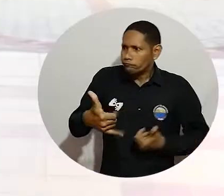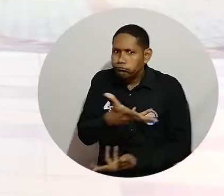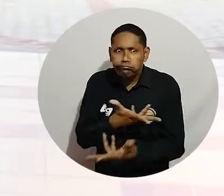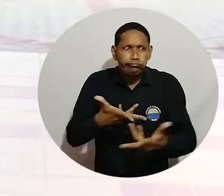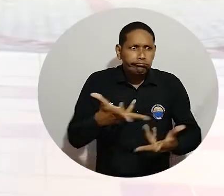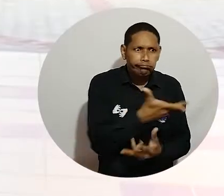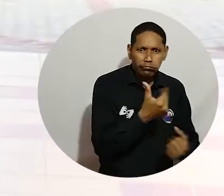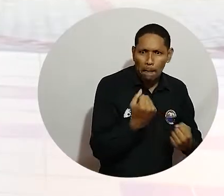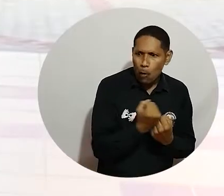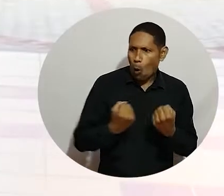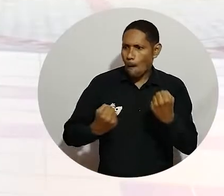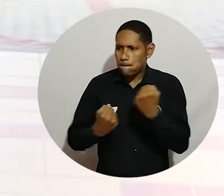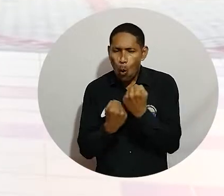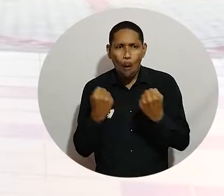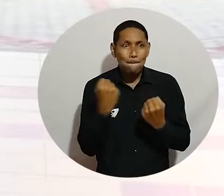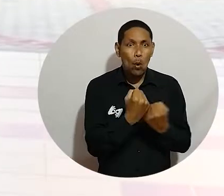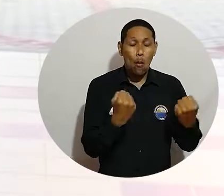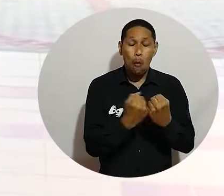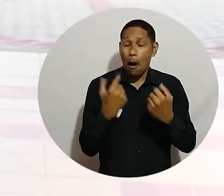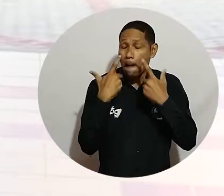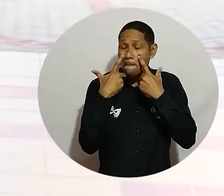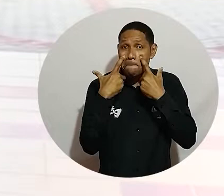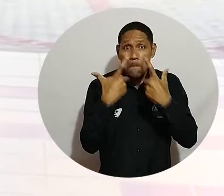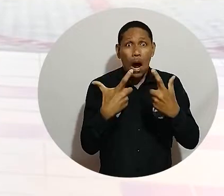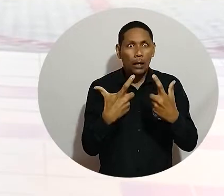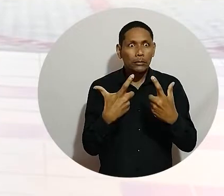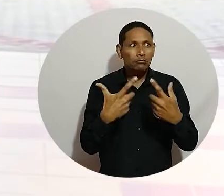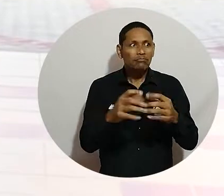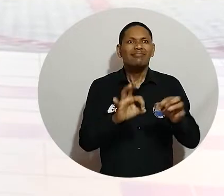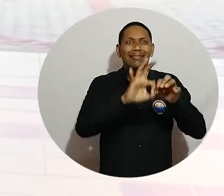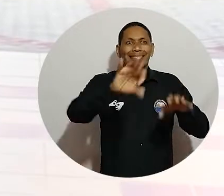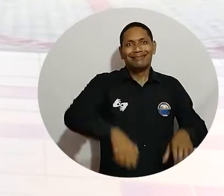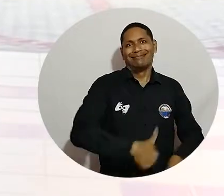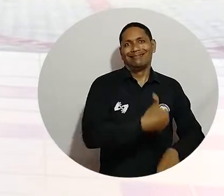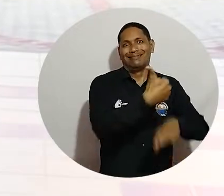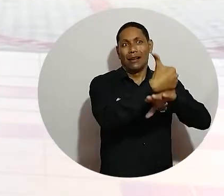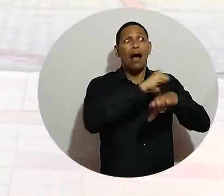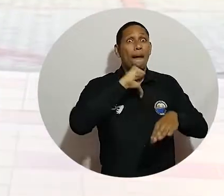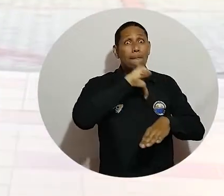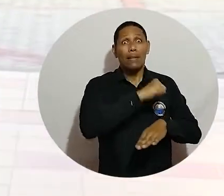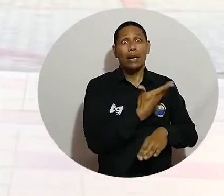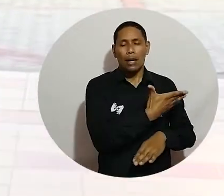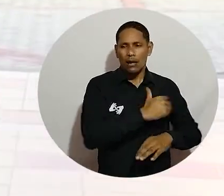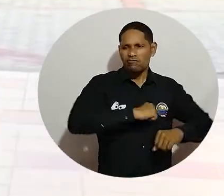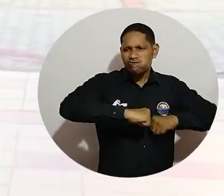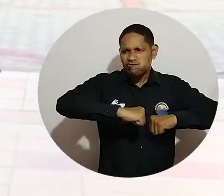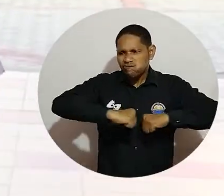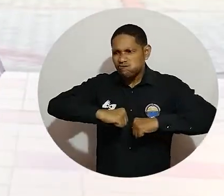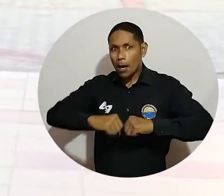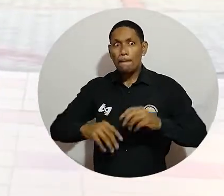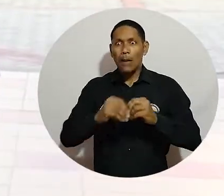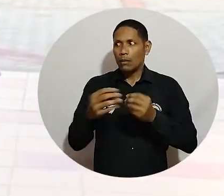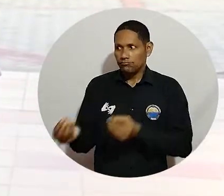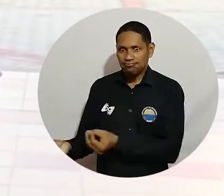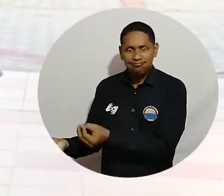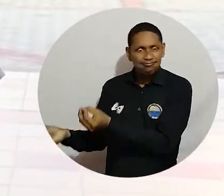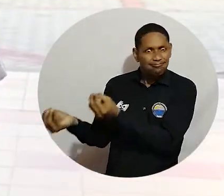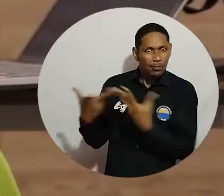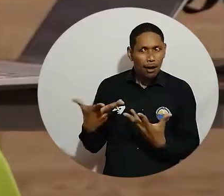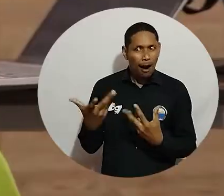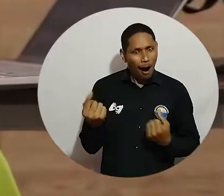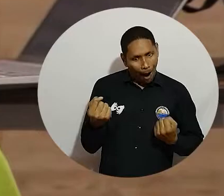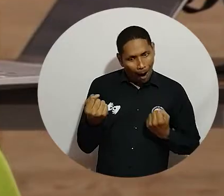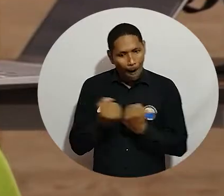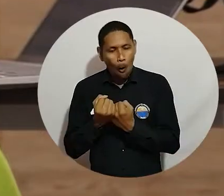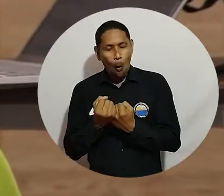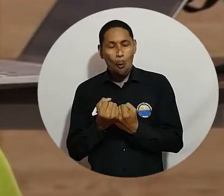de apoyo y, por supuesto, en cabeza del señor rector, quien nos ha dado un gran